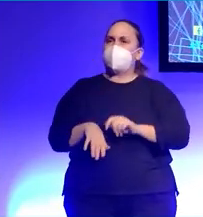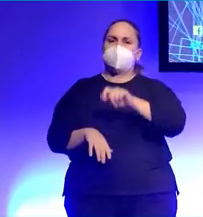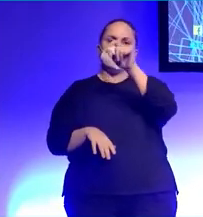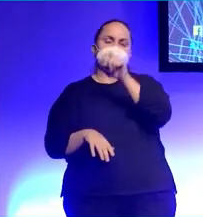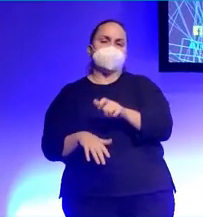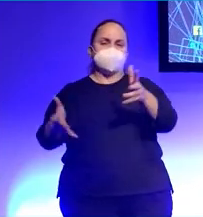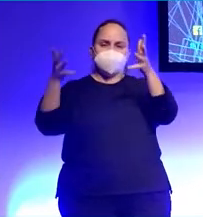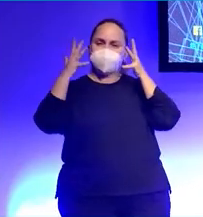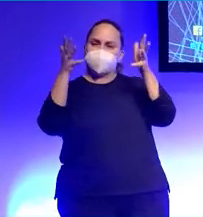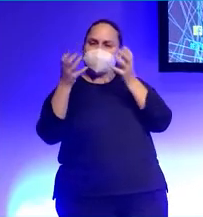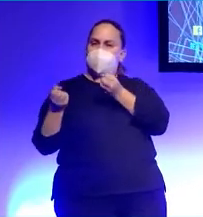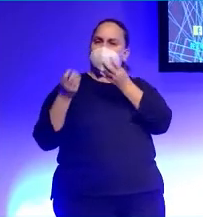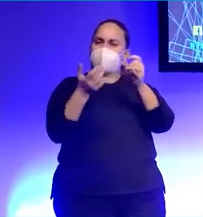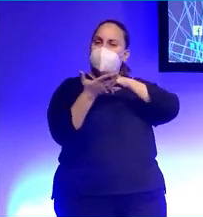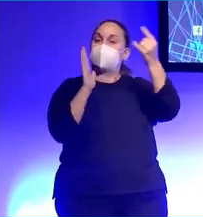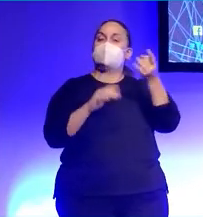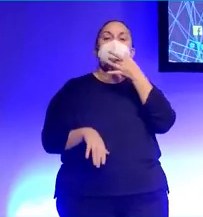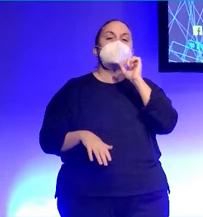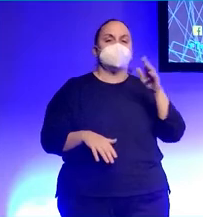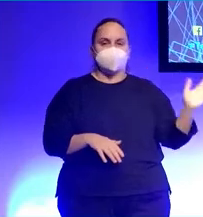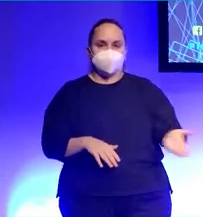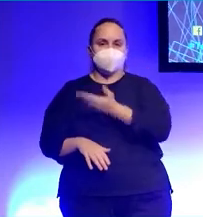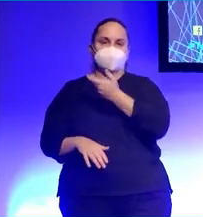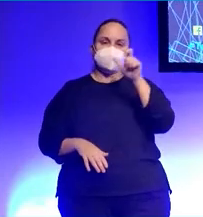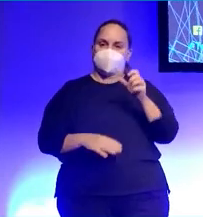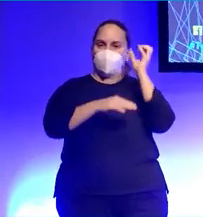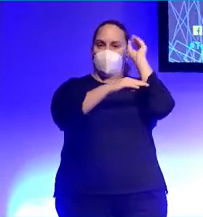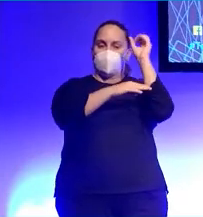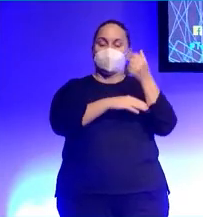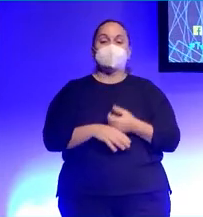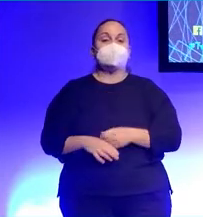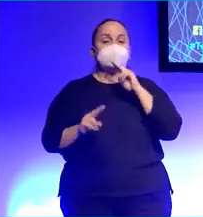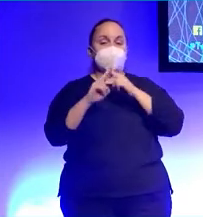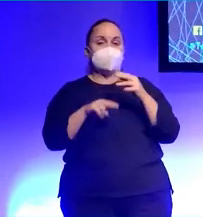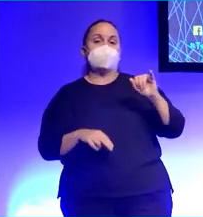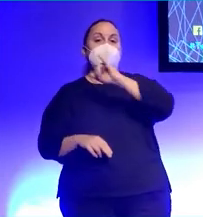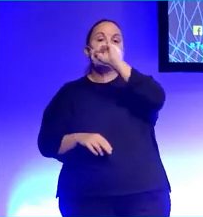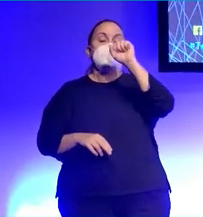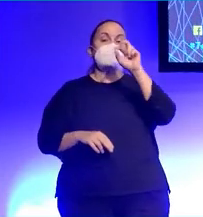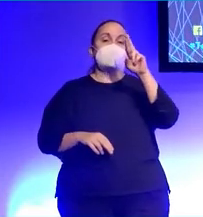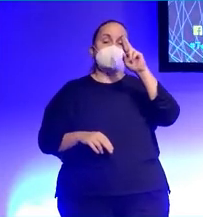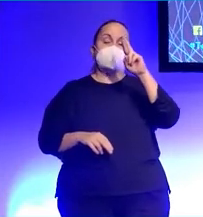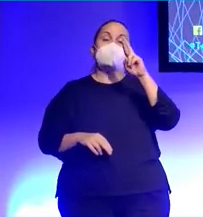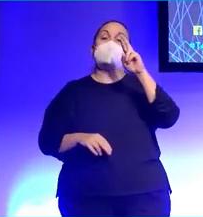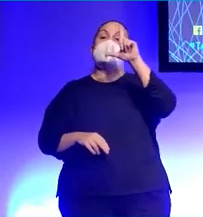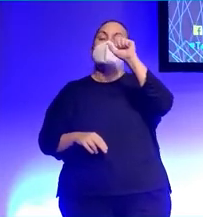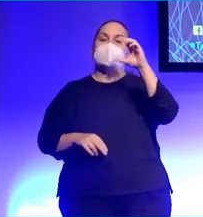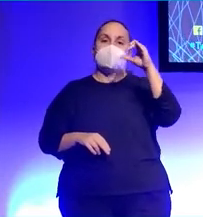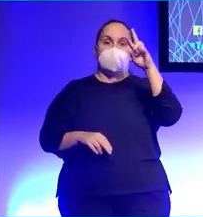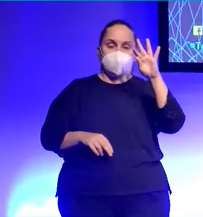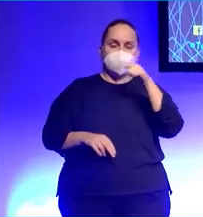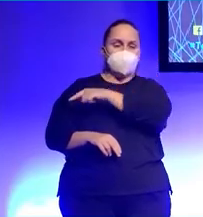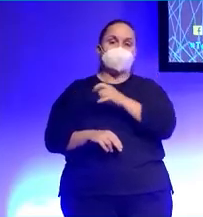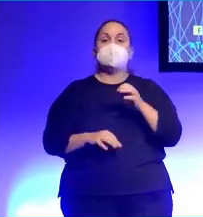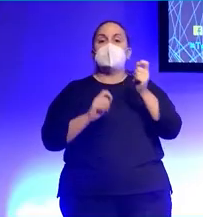tecnológico e información, ese es sin duda nuestro siguiente ponente. Javier Lacord, periodista y podcaster de